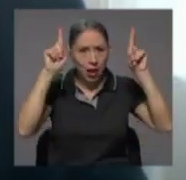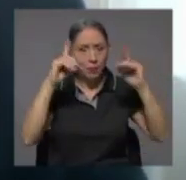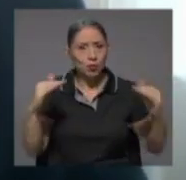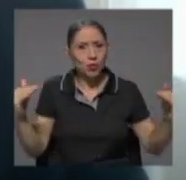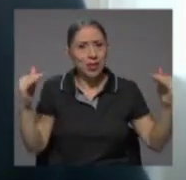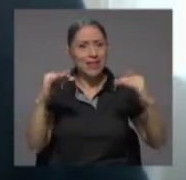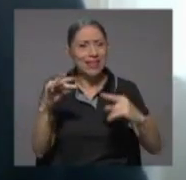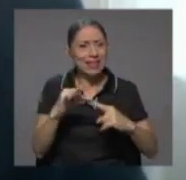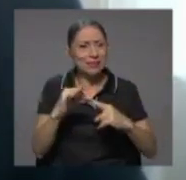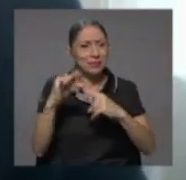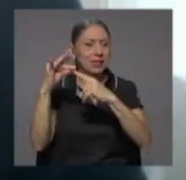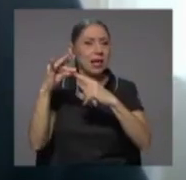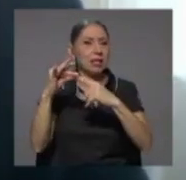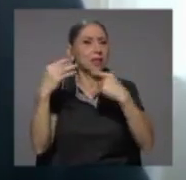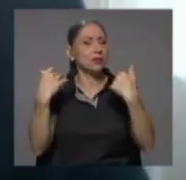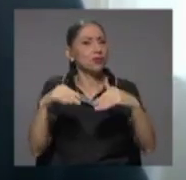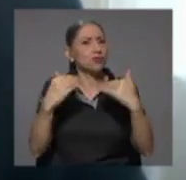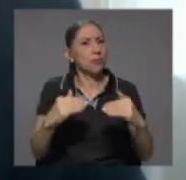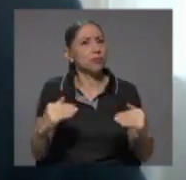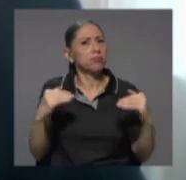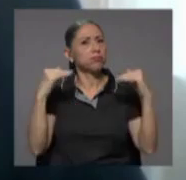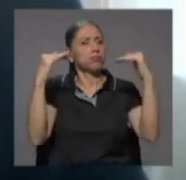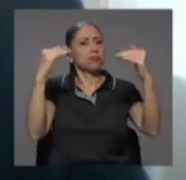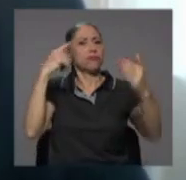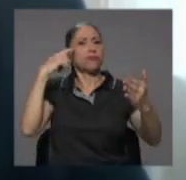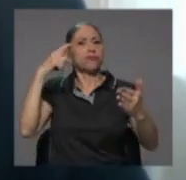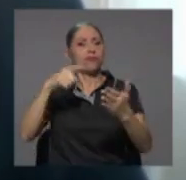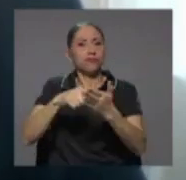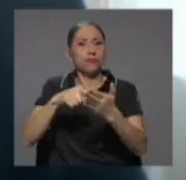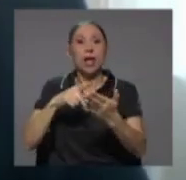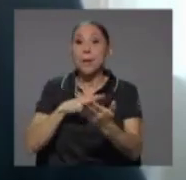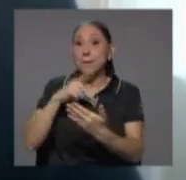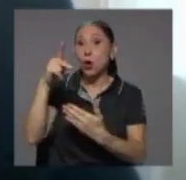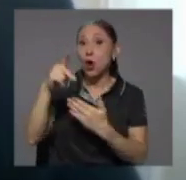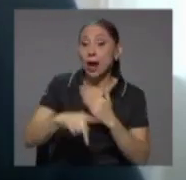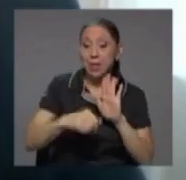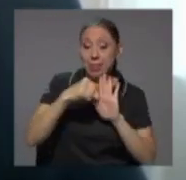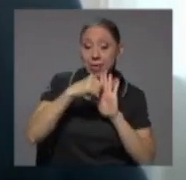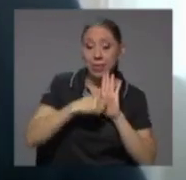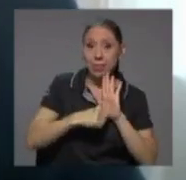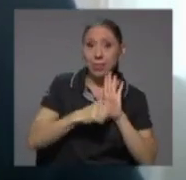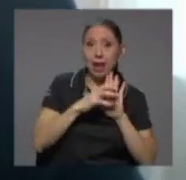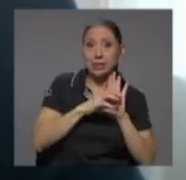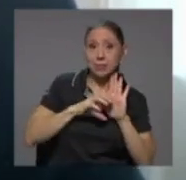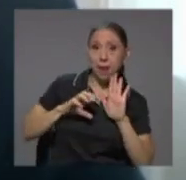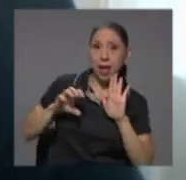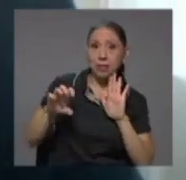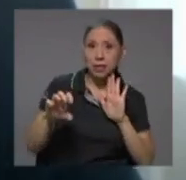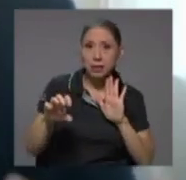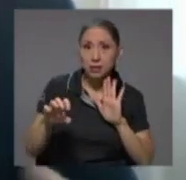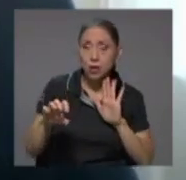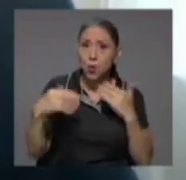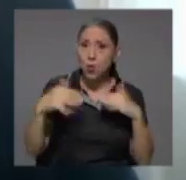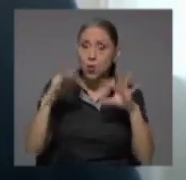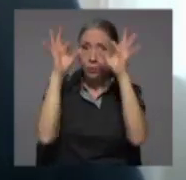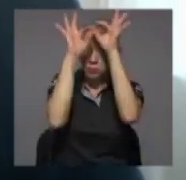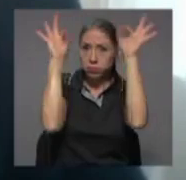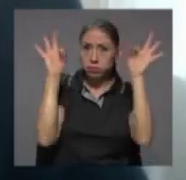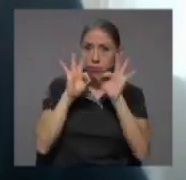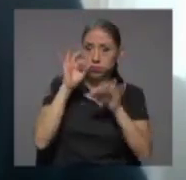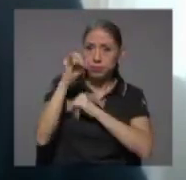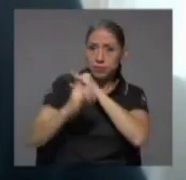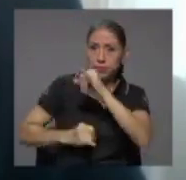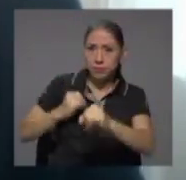muy elevado y reconocido el programa de trasplantes por ejemplo es es de renombre internacional pero